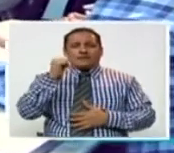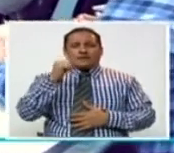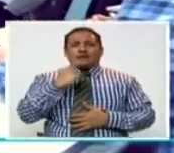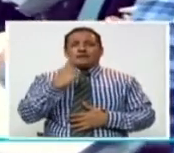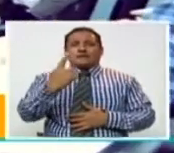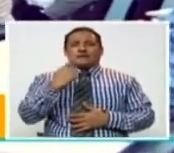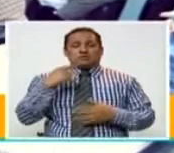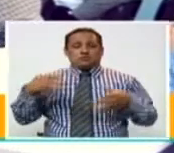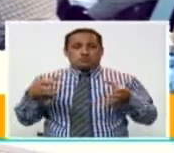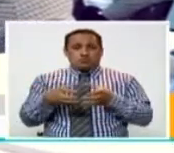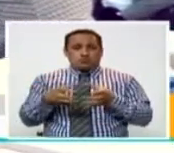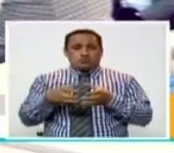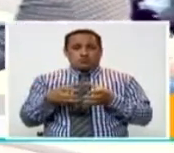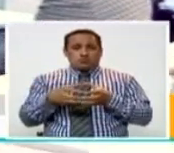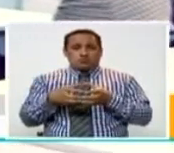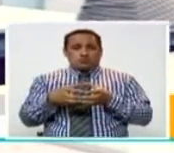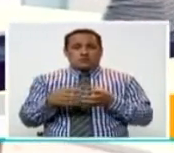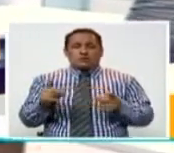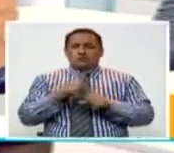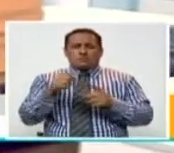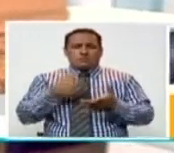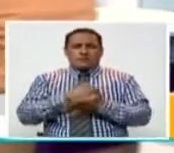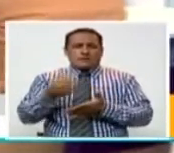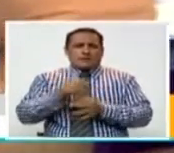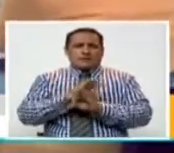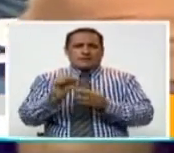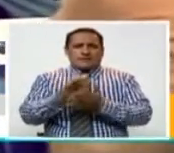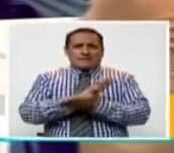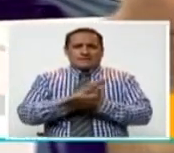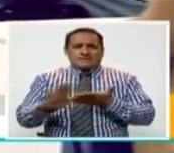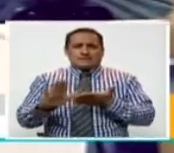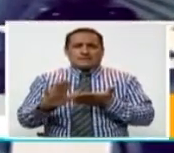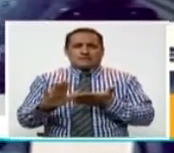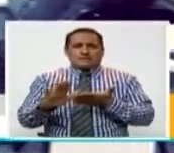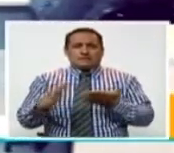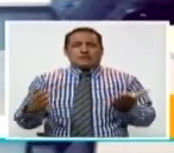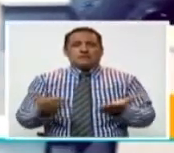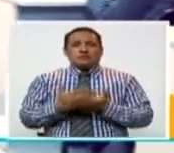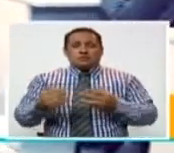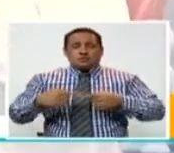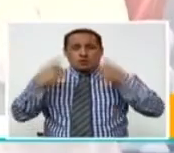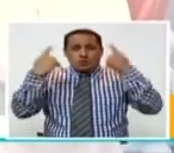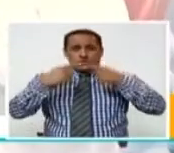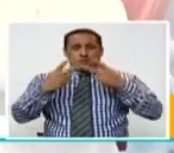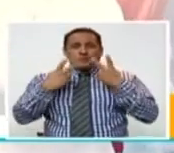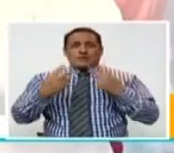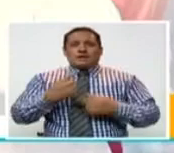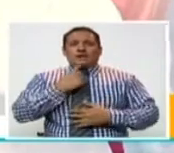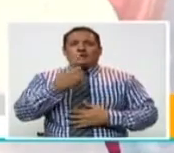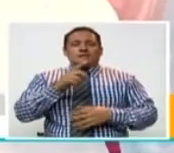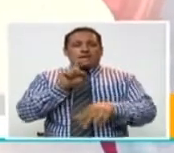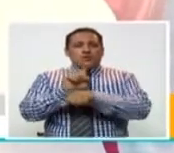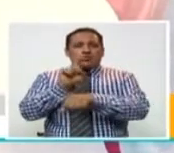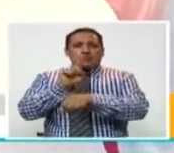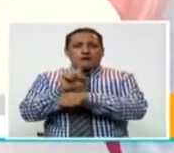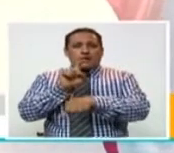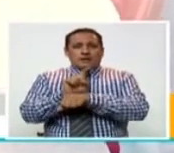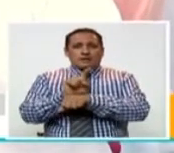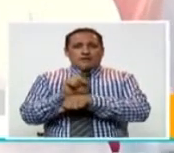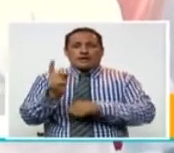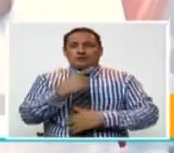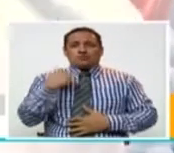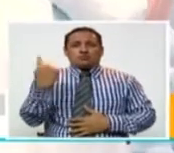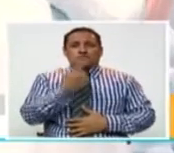que es una institución sin fines de lucro en la cual esta noción es educar,